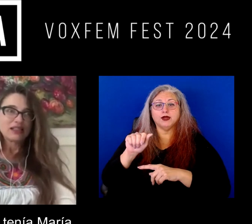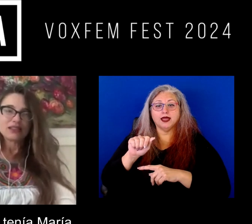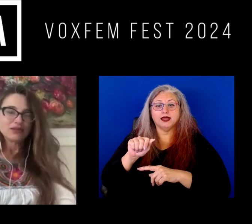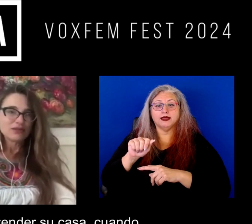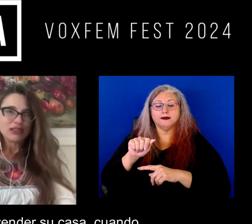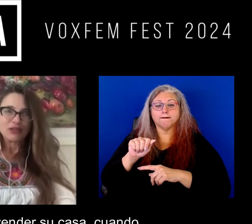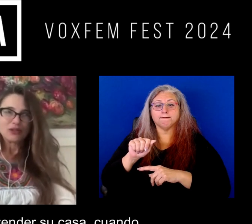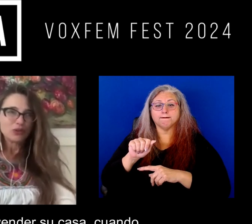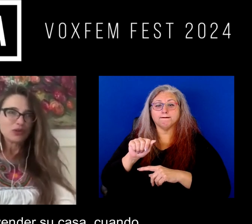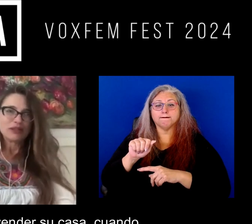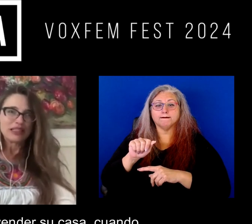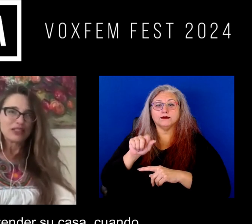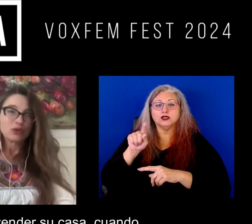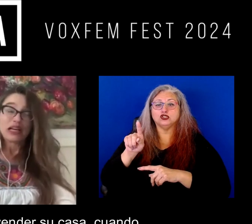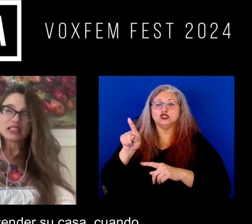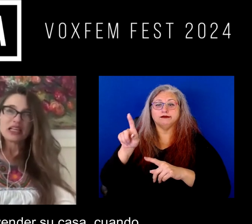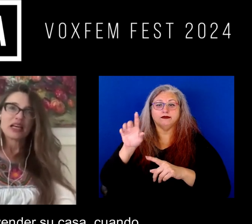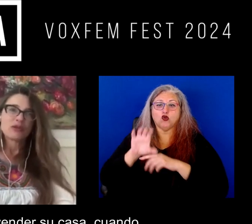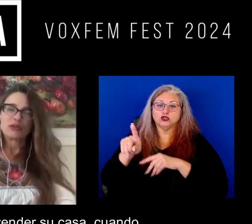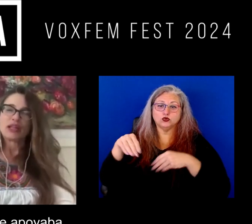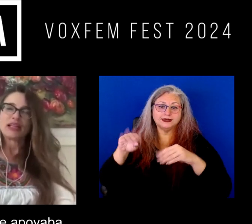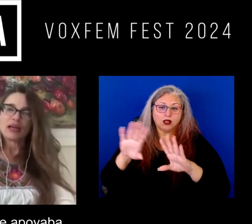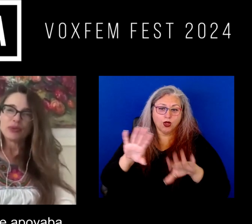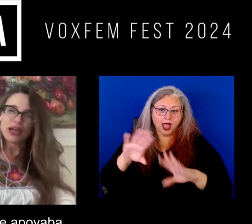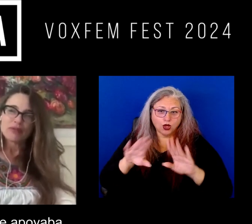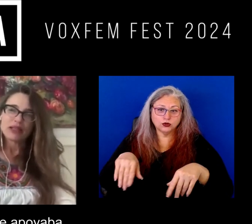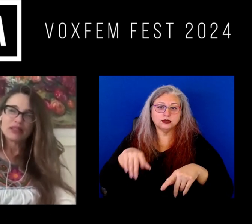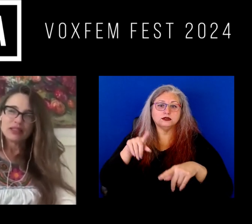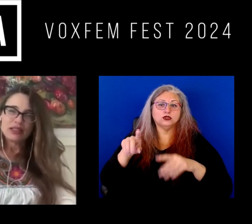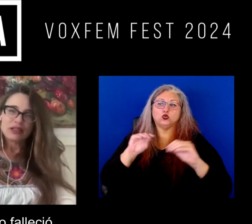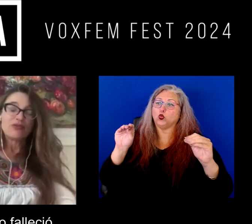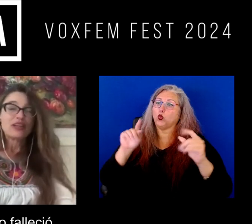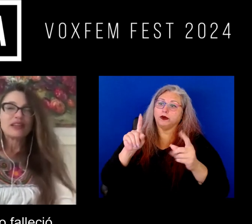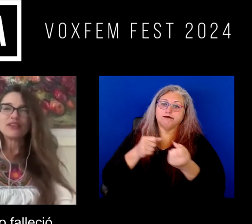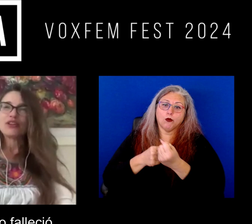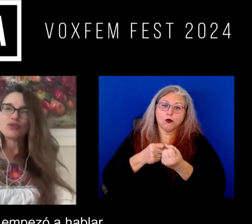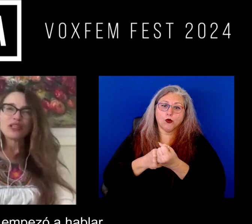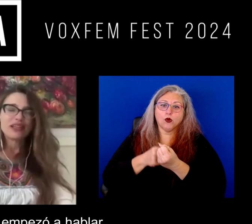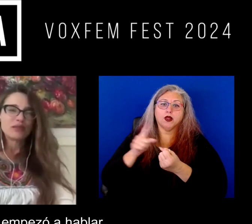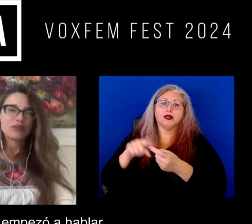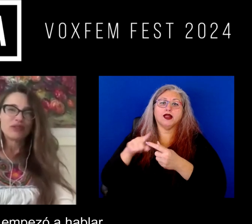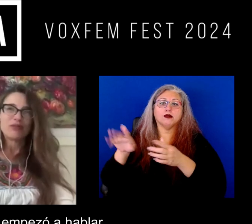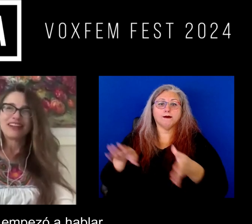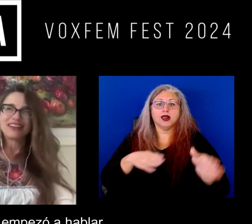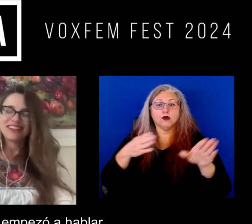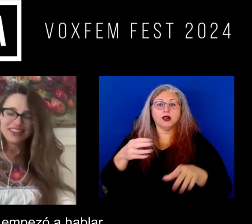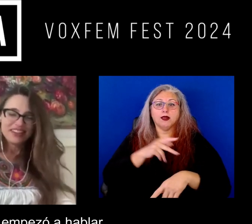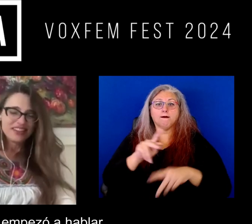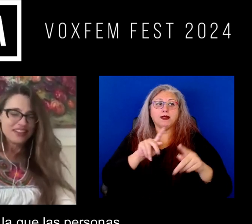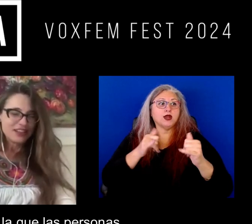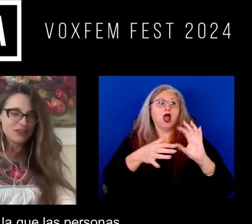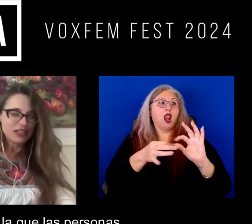cuando tuvo que vender su casa cuando nadie le apoyaba luego falleció y mucha gente empezó a hablar